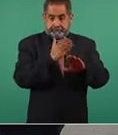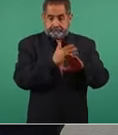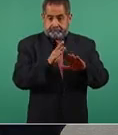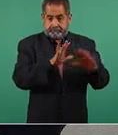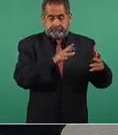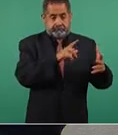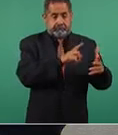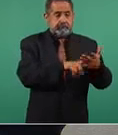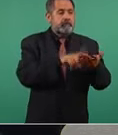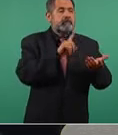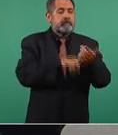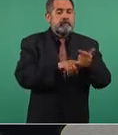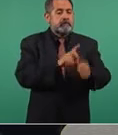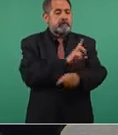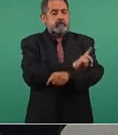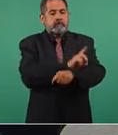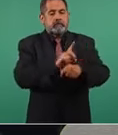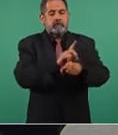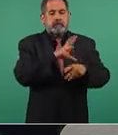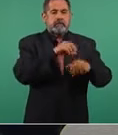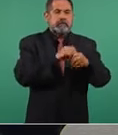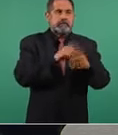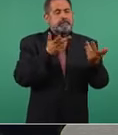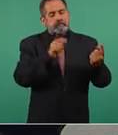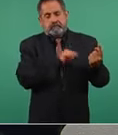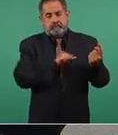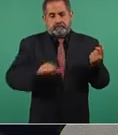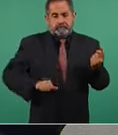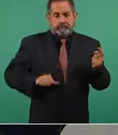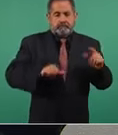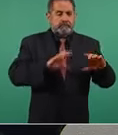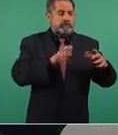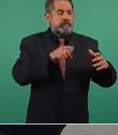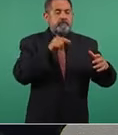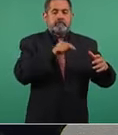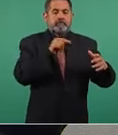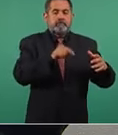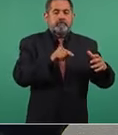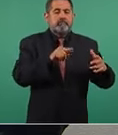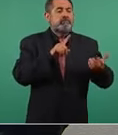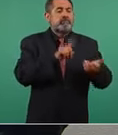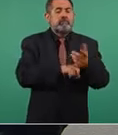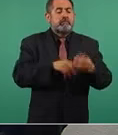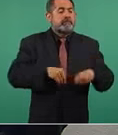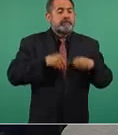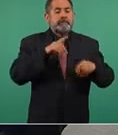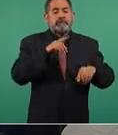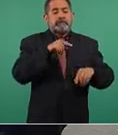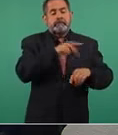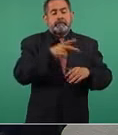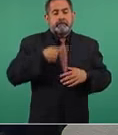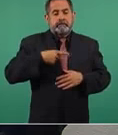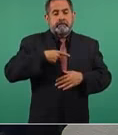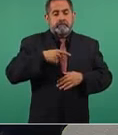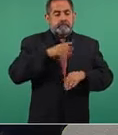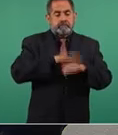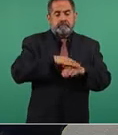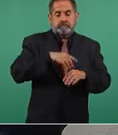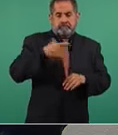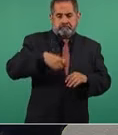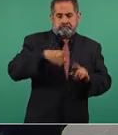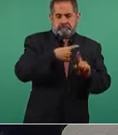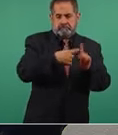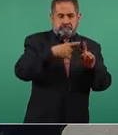están las delegaciones, ahora se llaman alcaldías, donde vive más gente de clase media